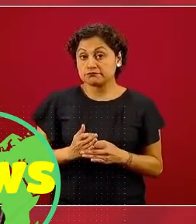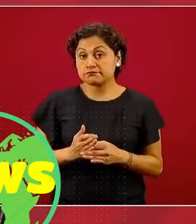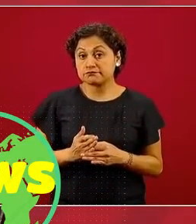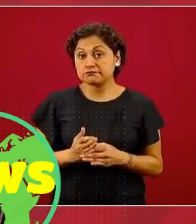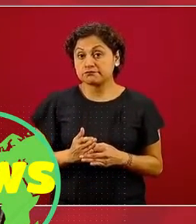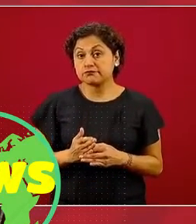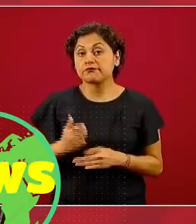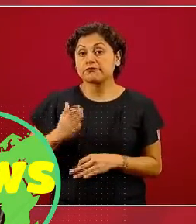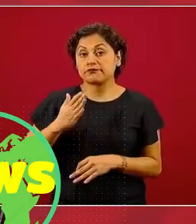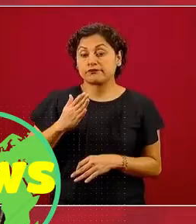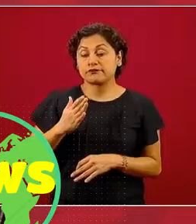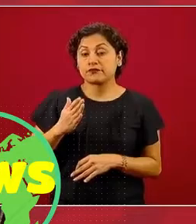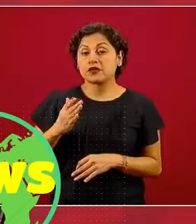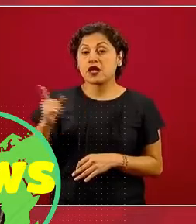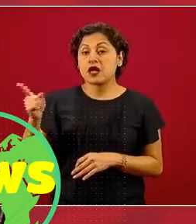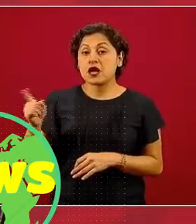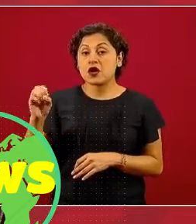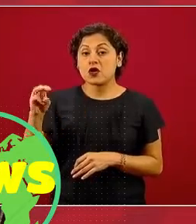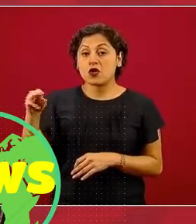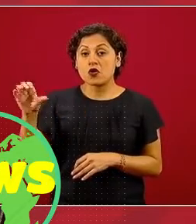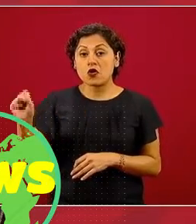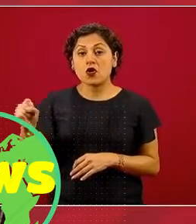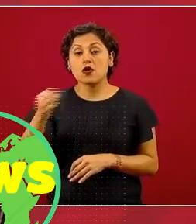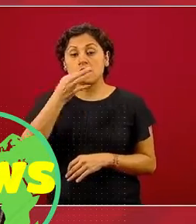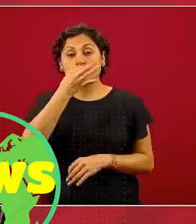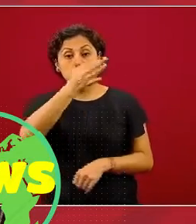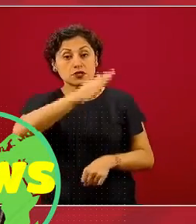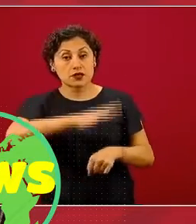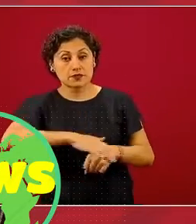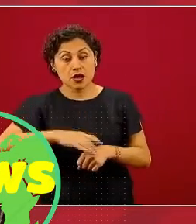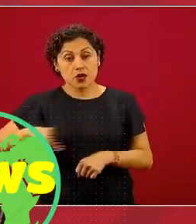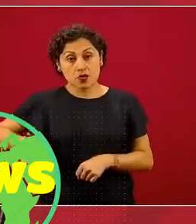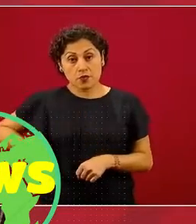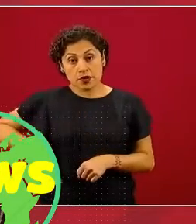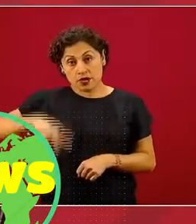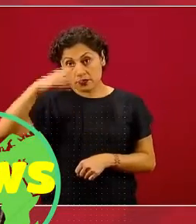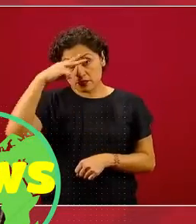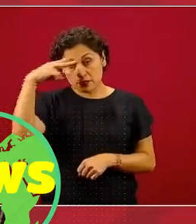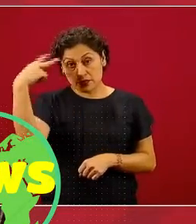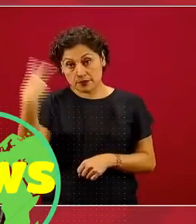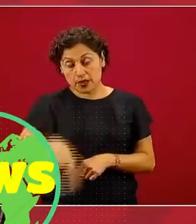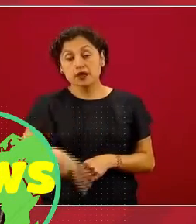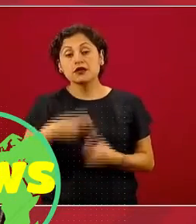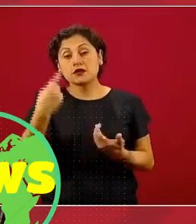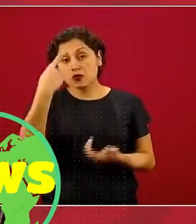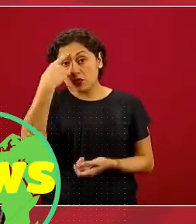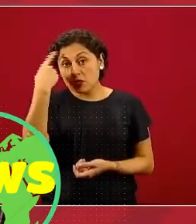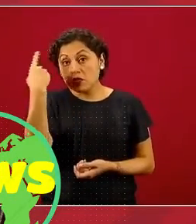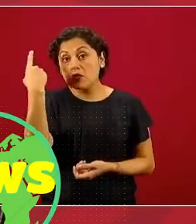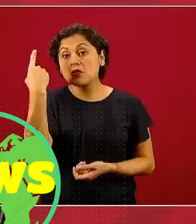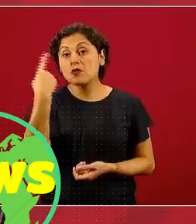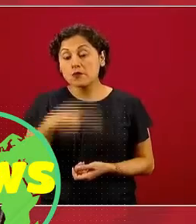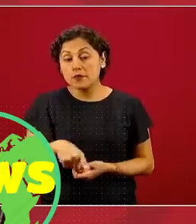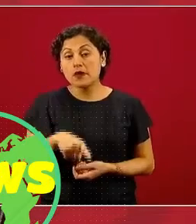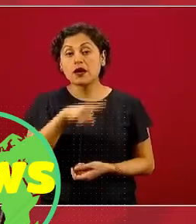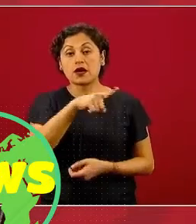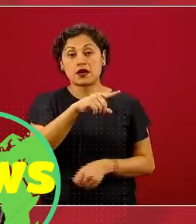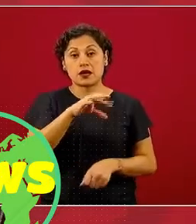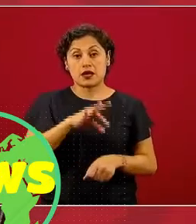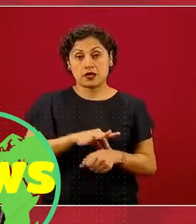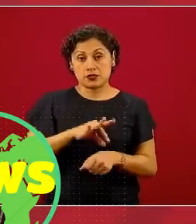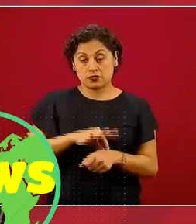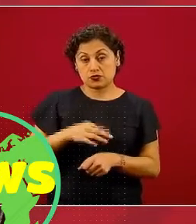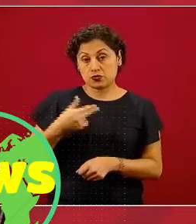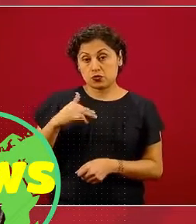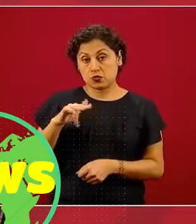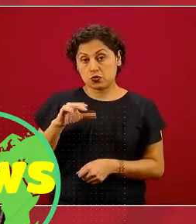dirigida al Gobierno de México para dar la anuencia de que el doctor Hugo López-Gatell se integre